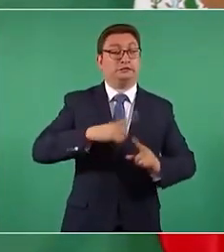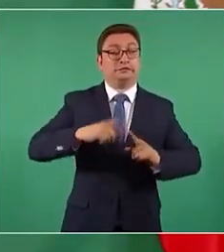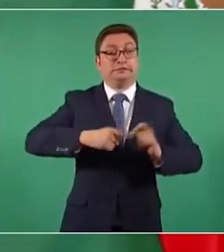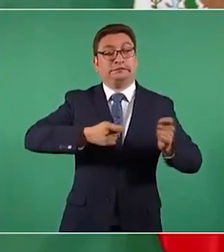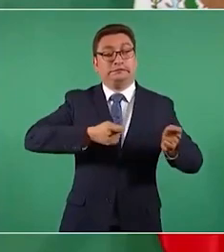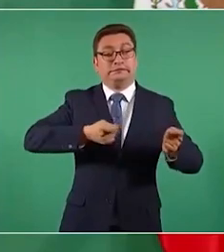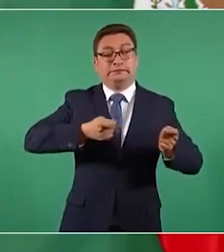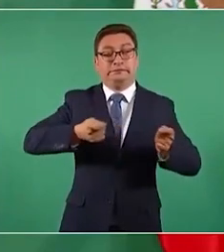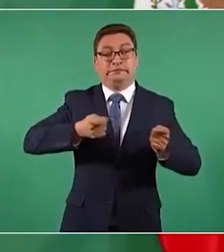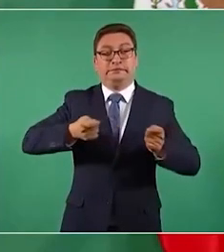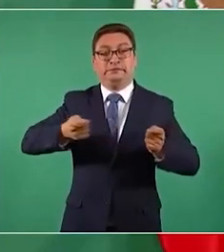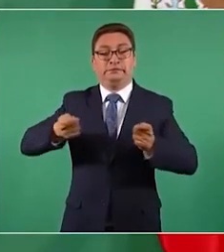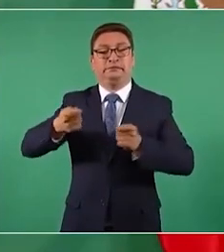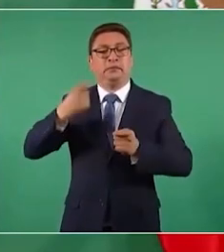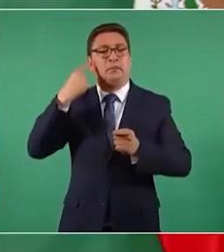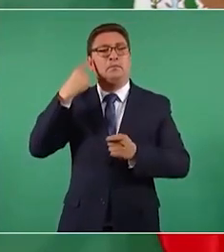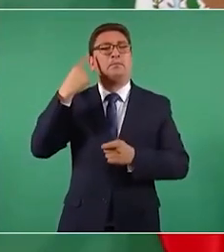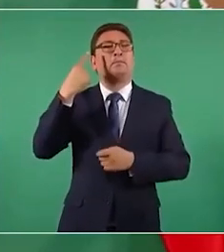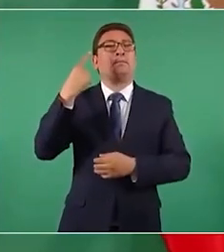para